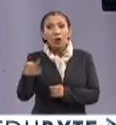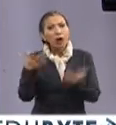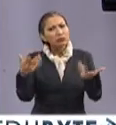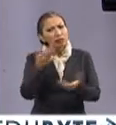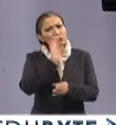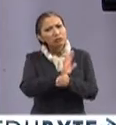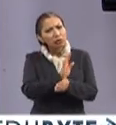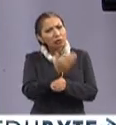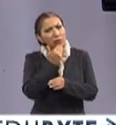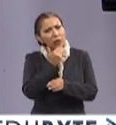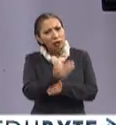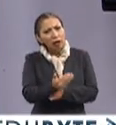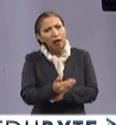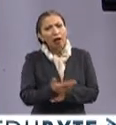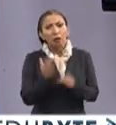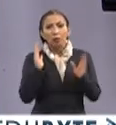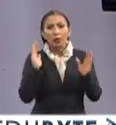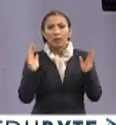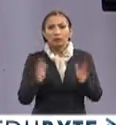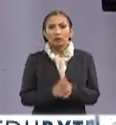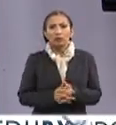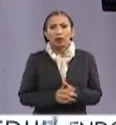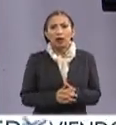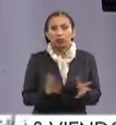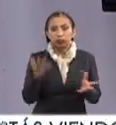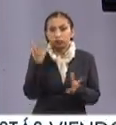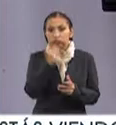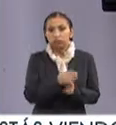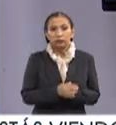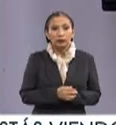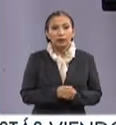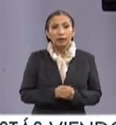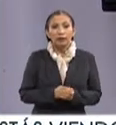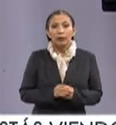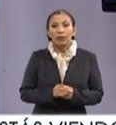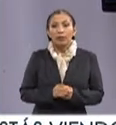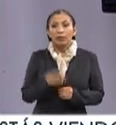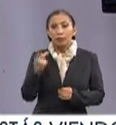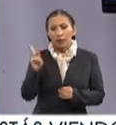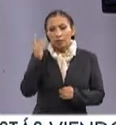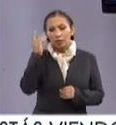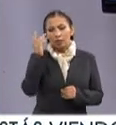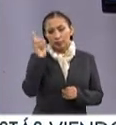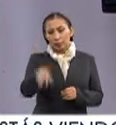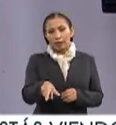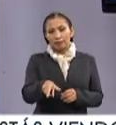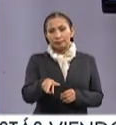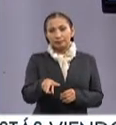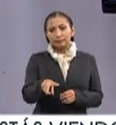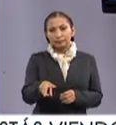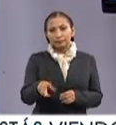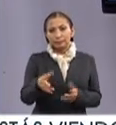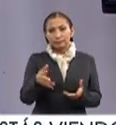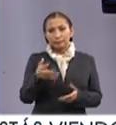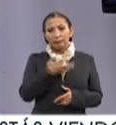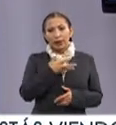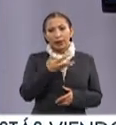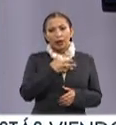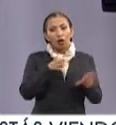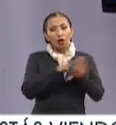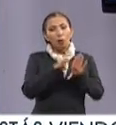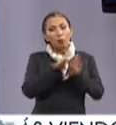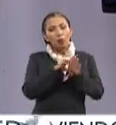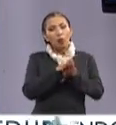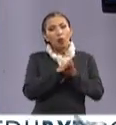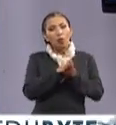esplendorosa, ¿no? Claro. Pero no cabe duda que el tener siempre